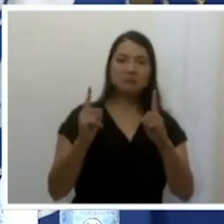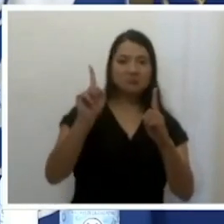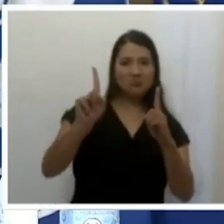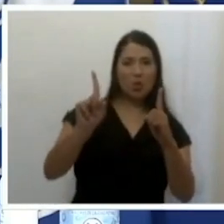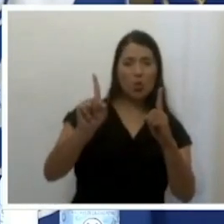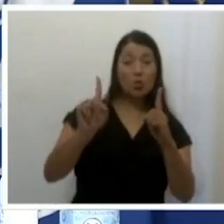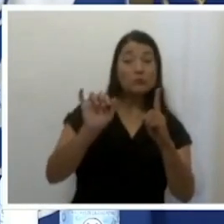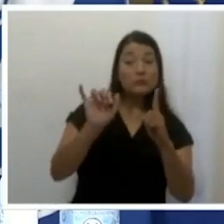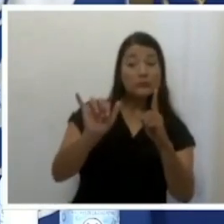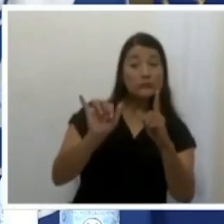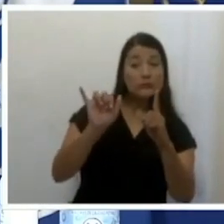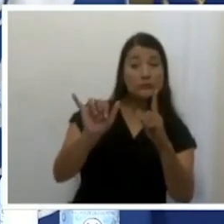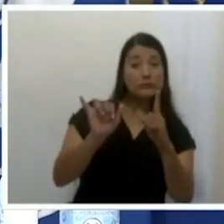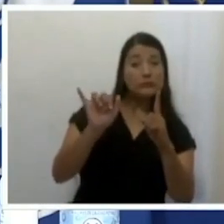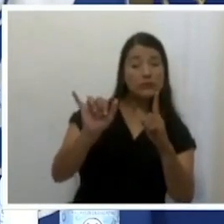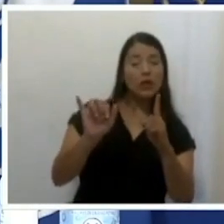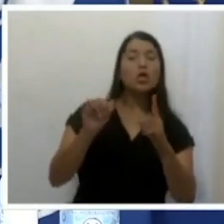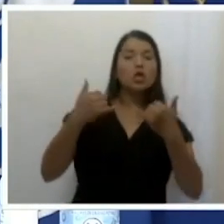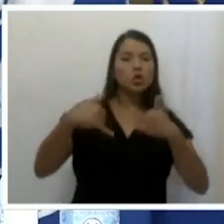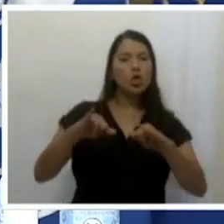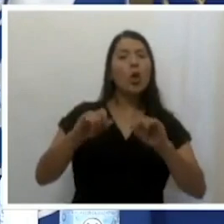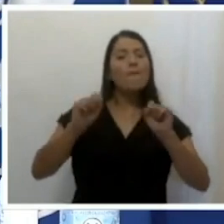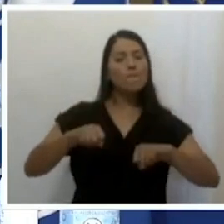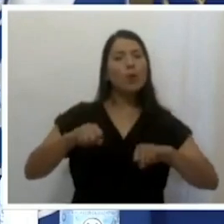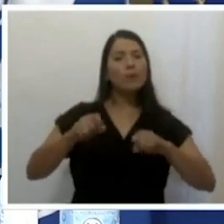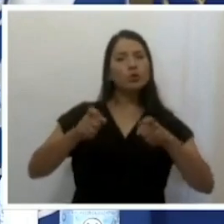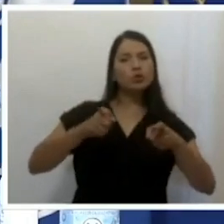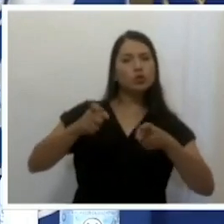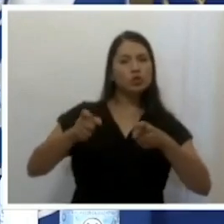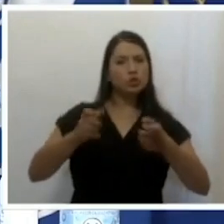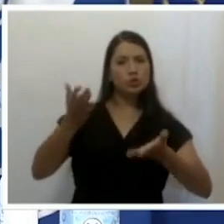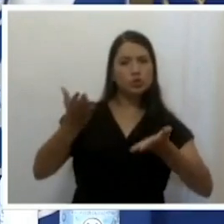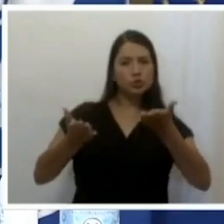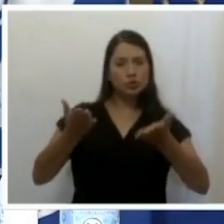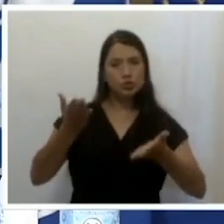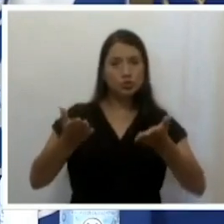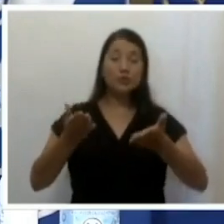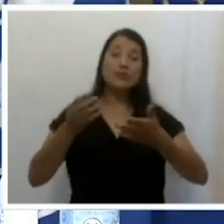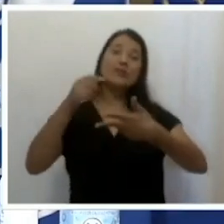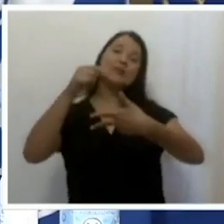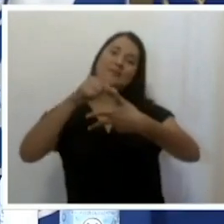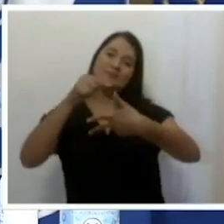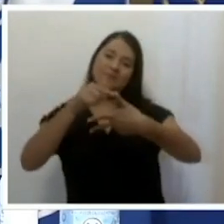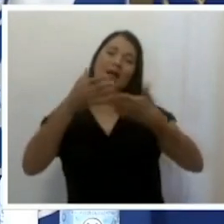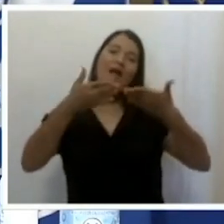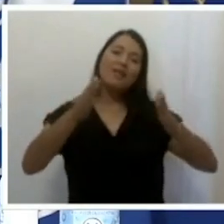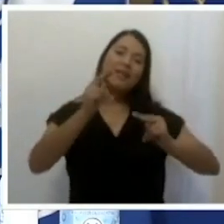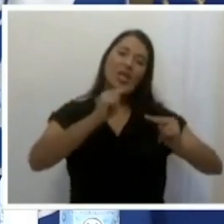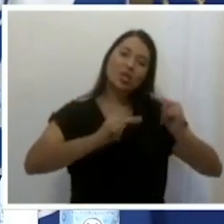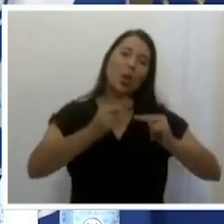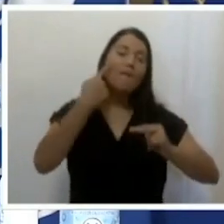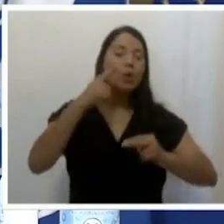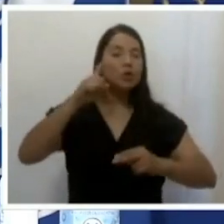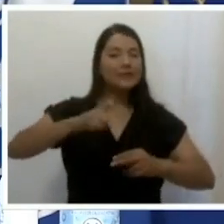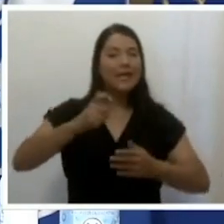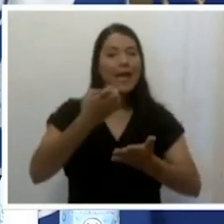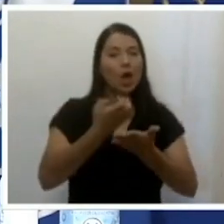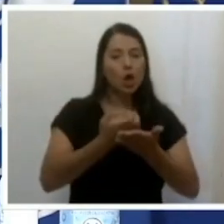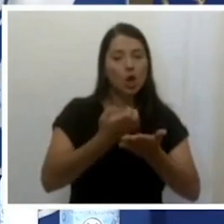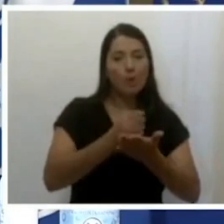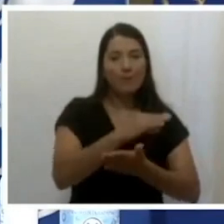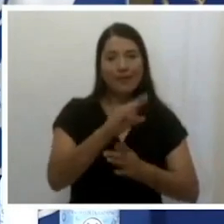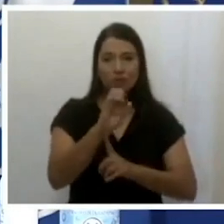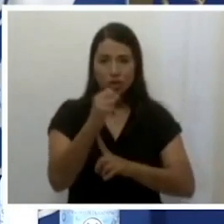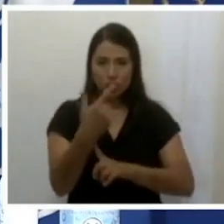balance entre, de nuevo, la apertura por necesidad económica, por necesidad social, pero